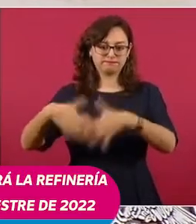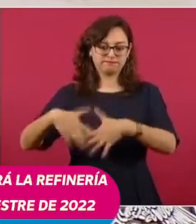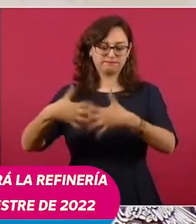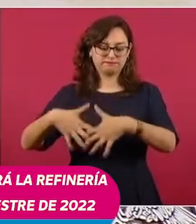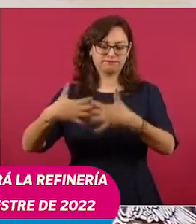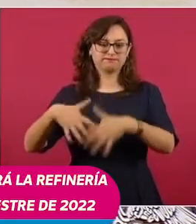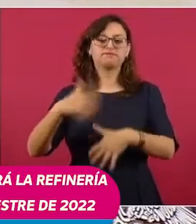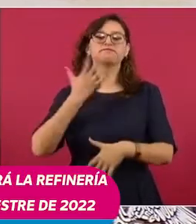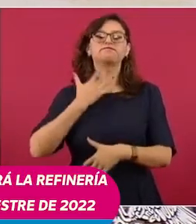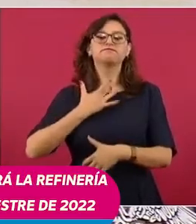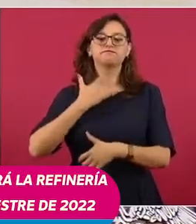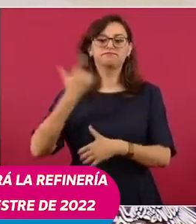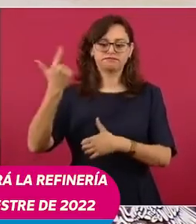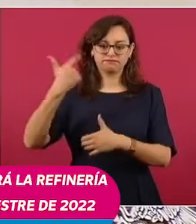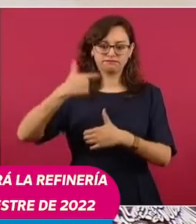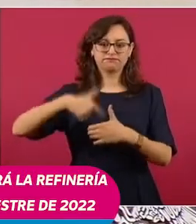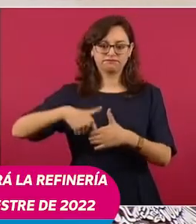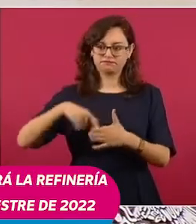refinería,